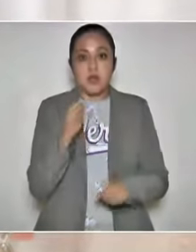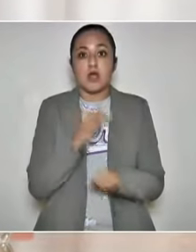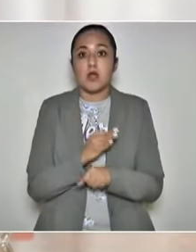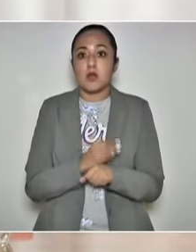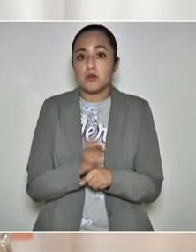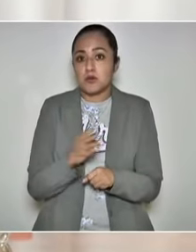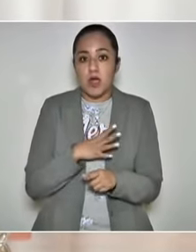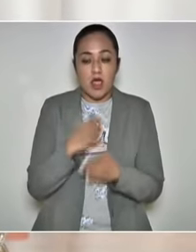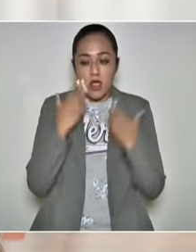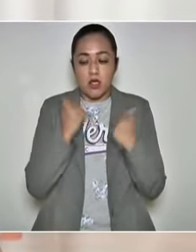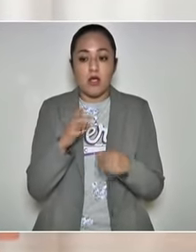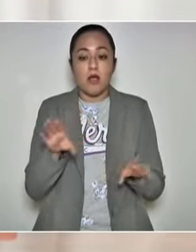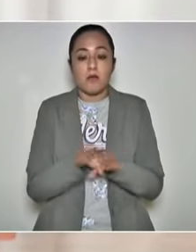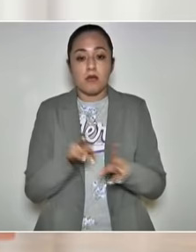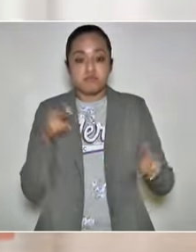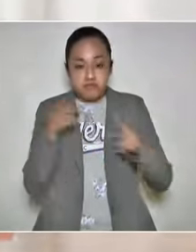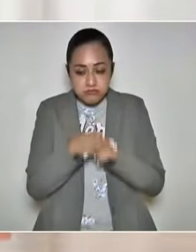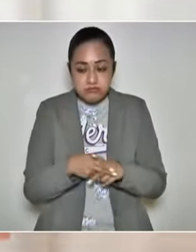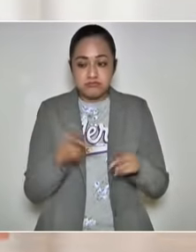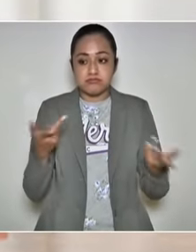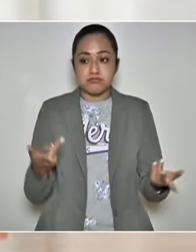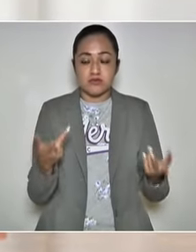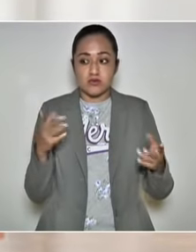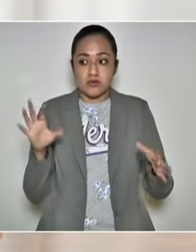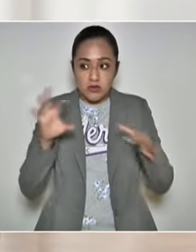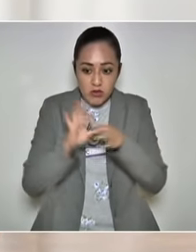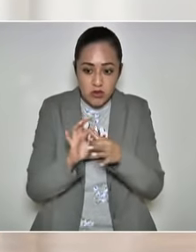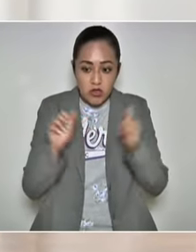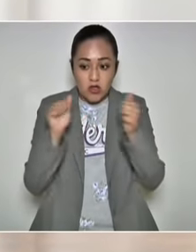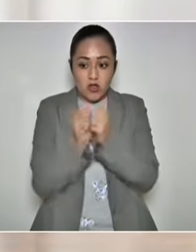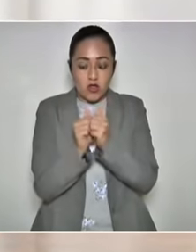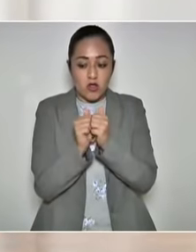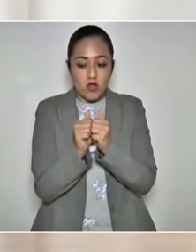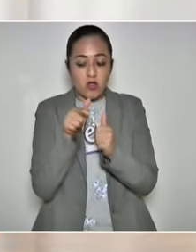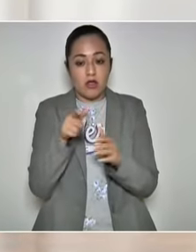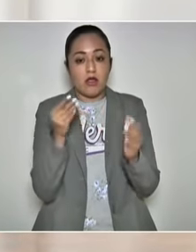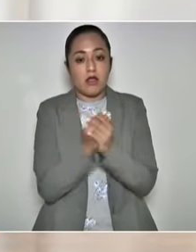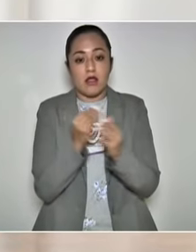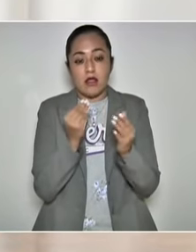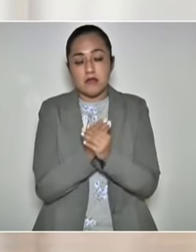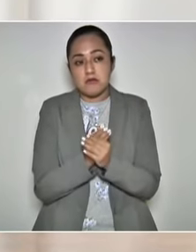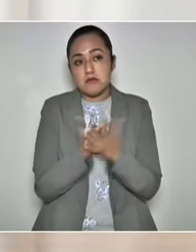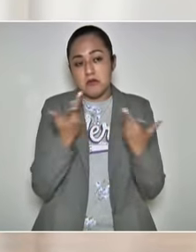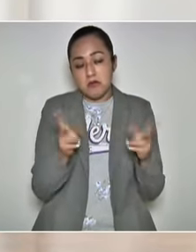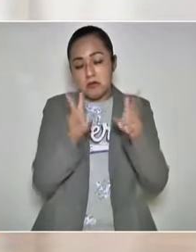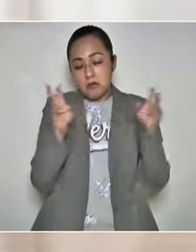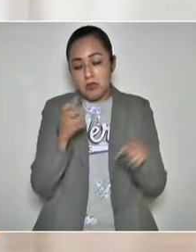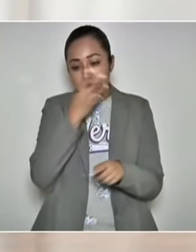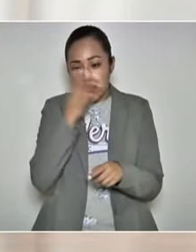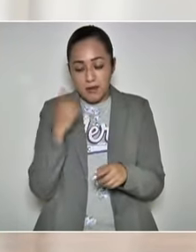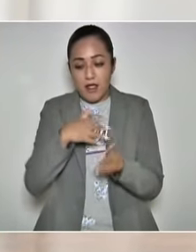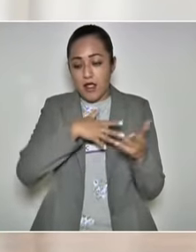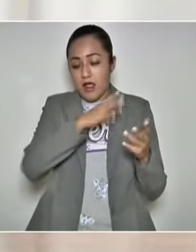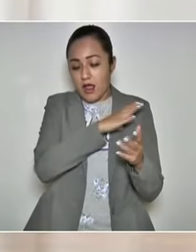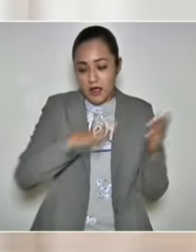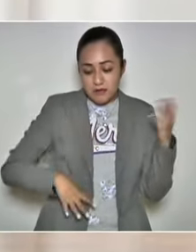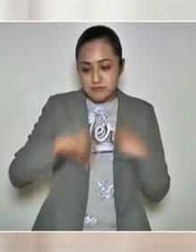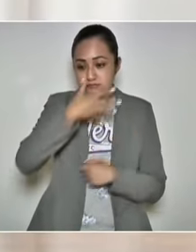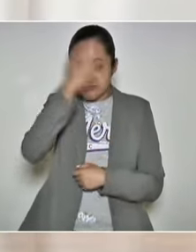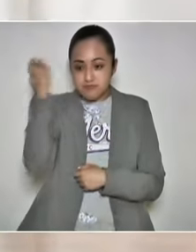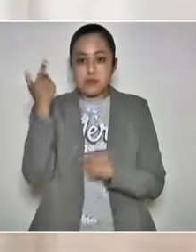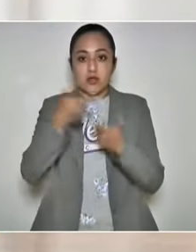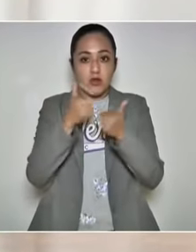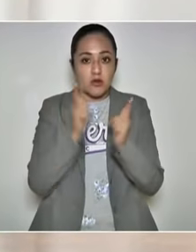asesinato, homicidio vinculado a asuntos electorales, a candidaturas, a